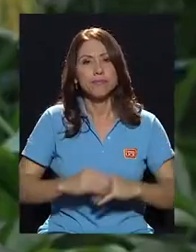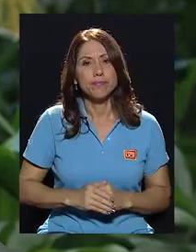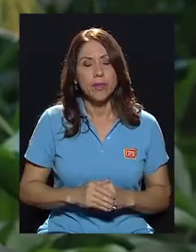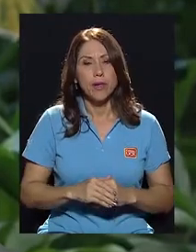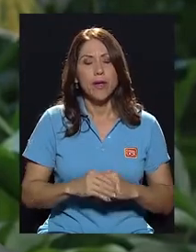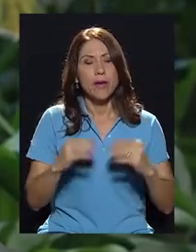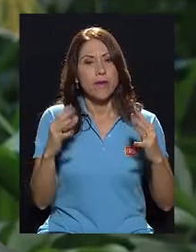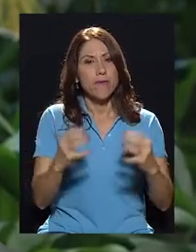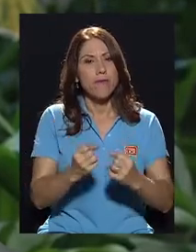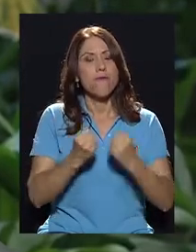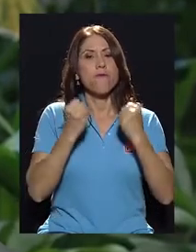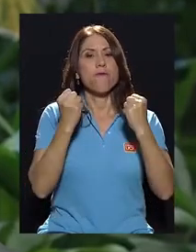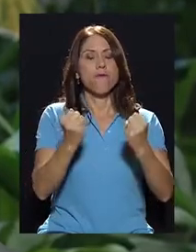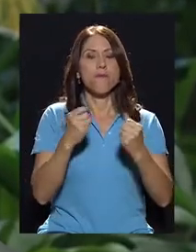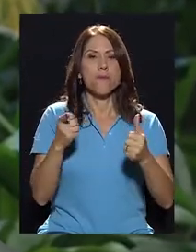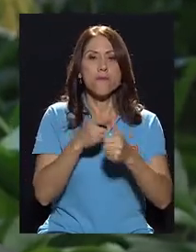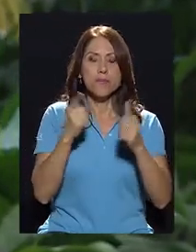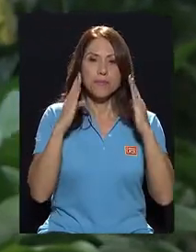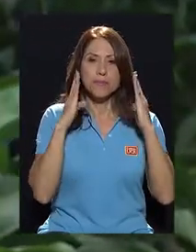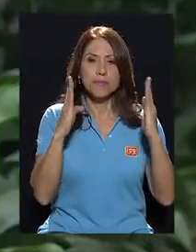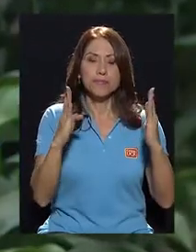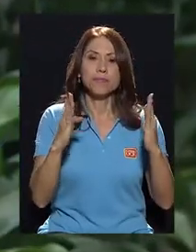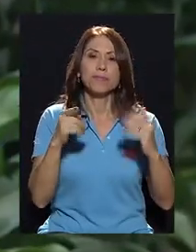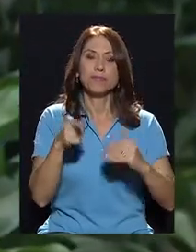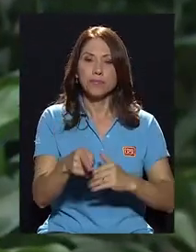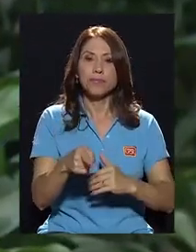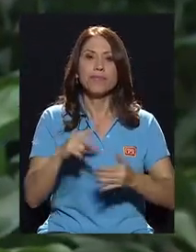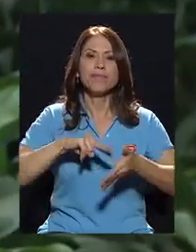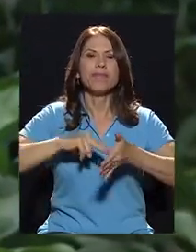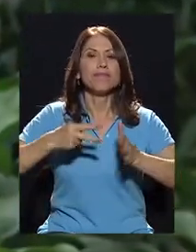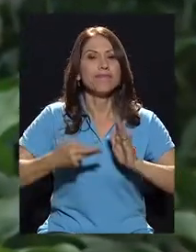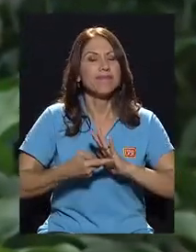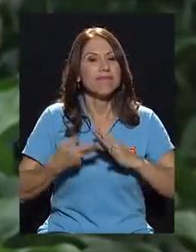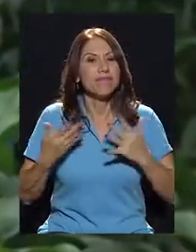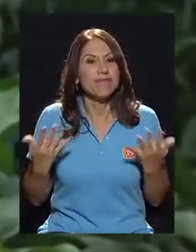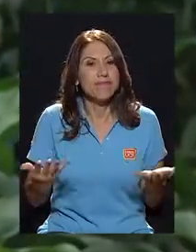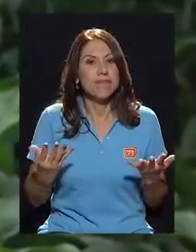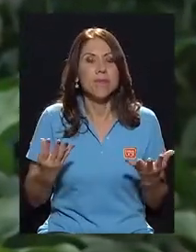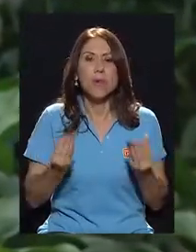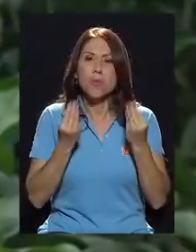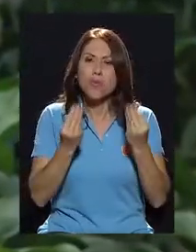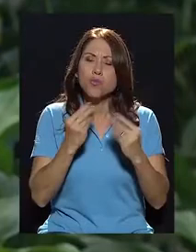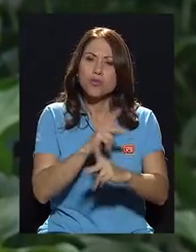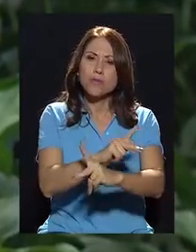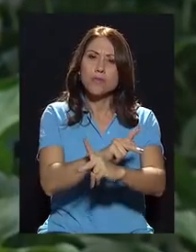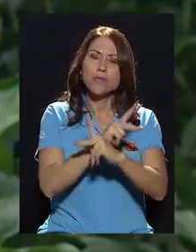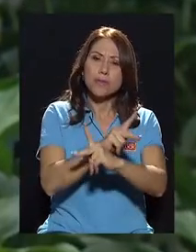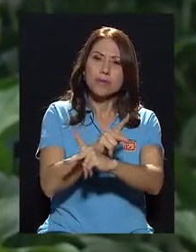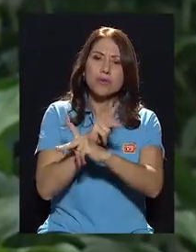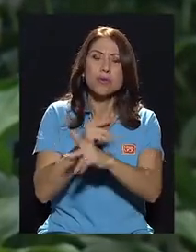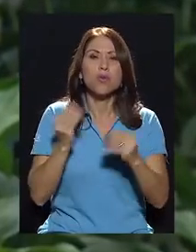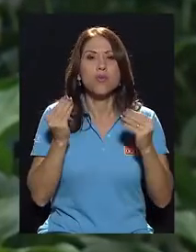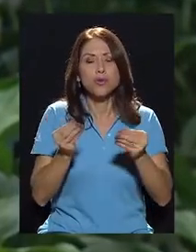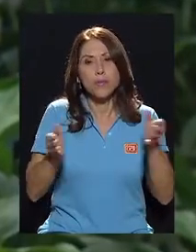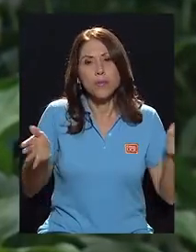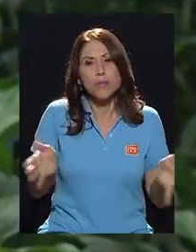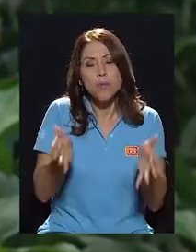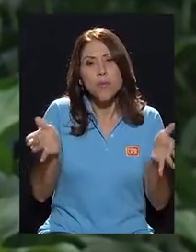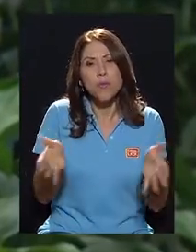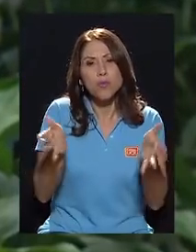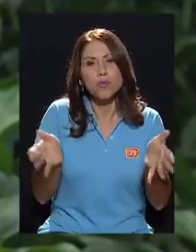nivel de atención lo que implica es mucha prevención y mucha promoción.